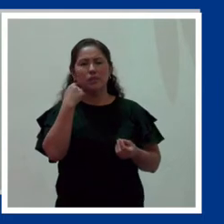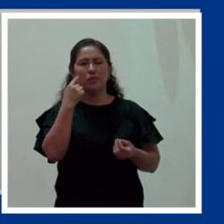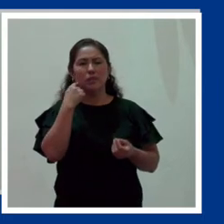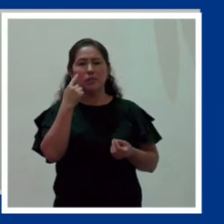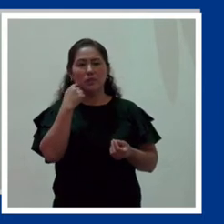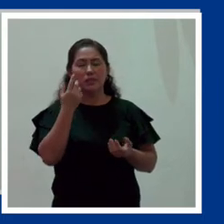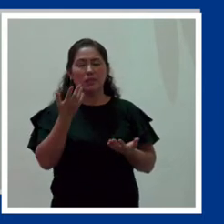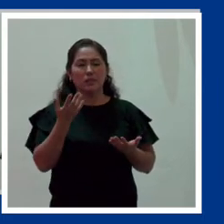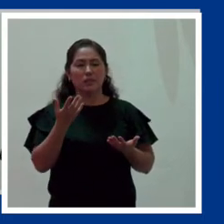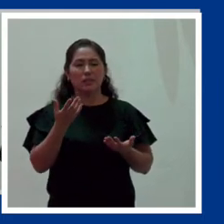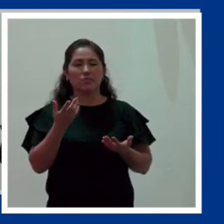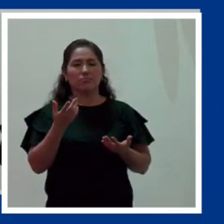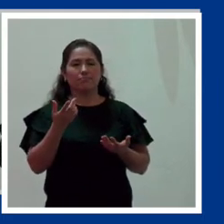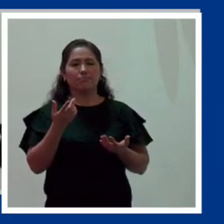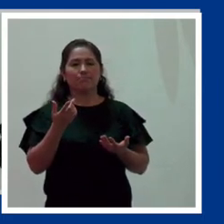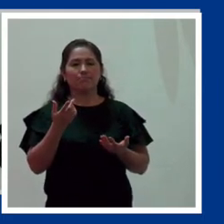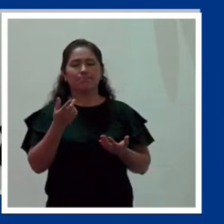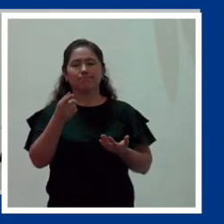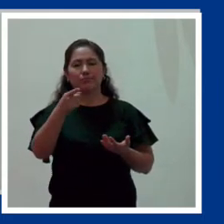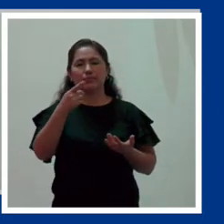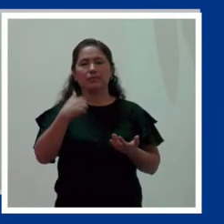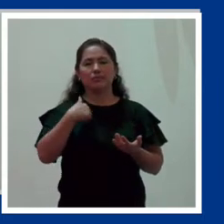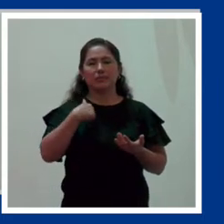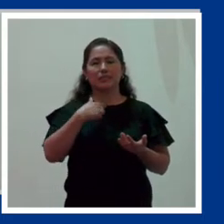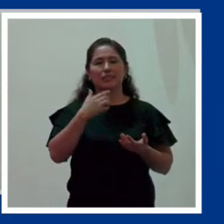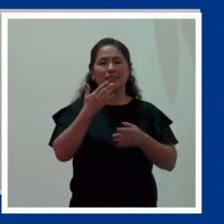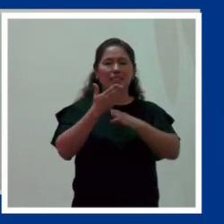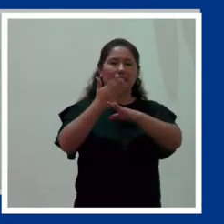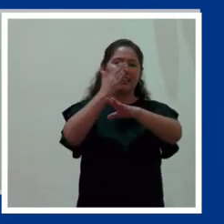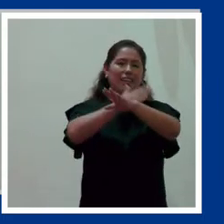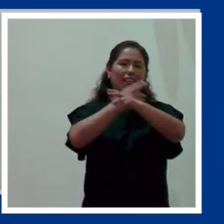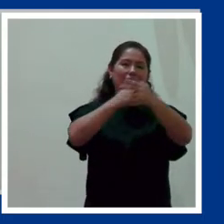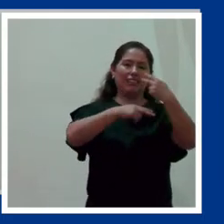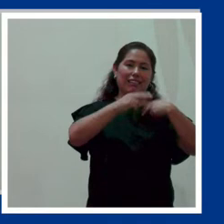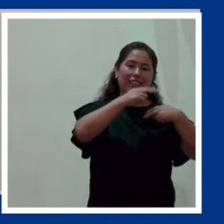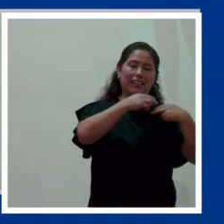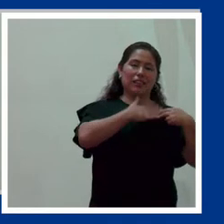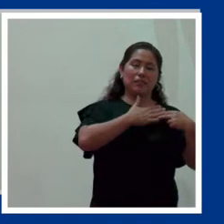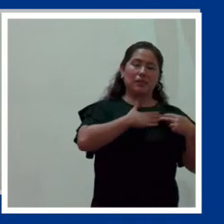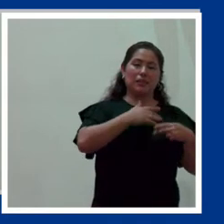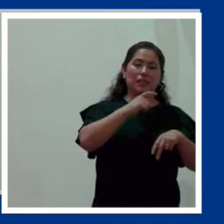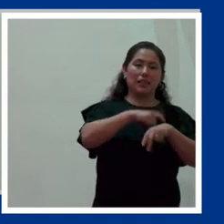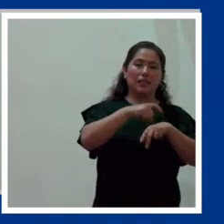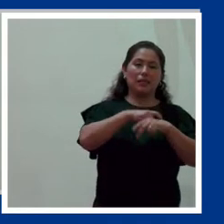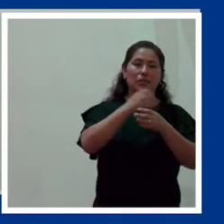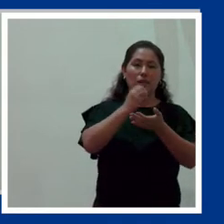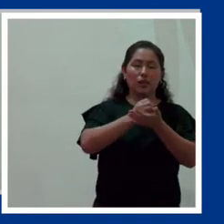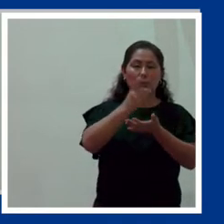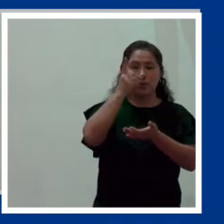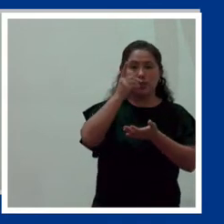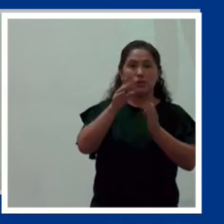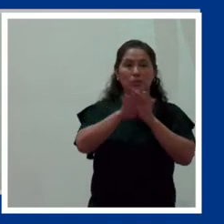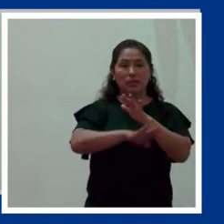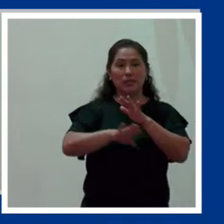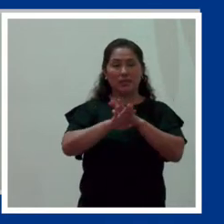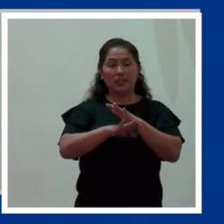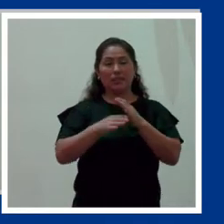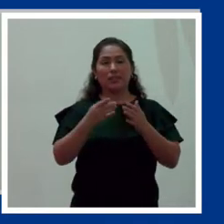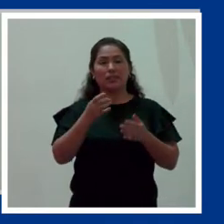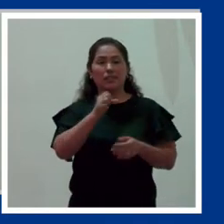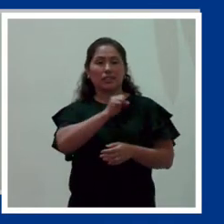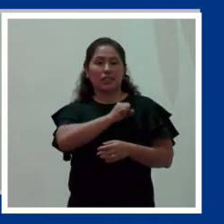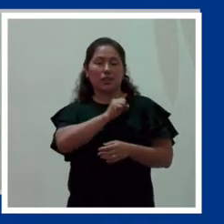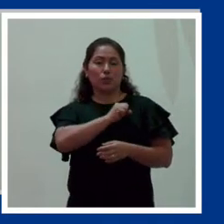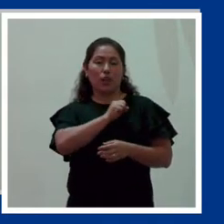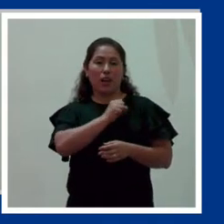sobre todo los de mi generación, desde la etapa de educación básica regular, la secundaria,